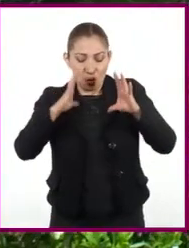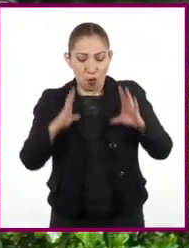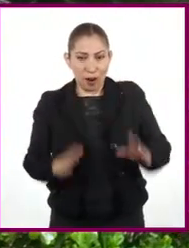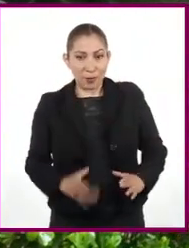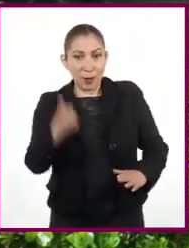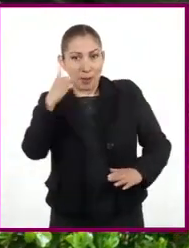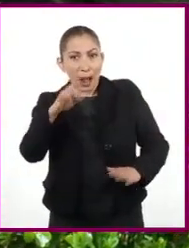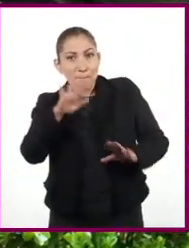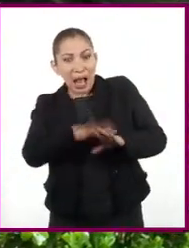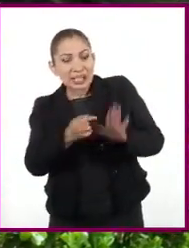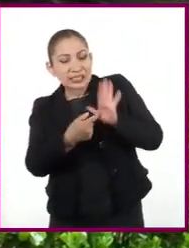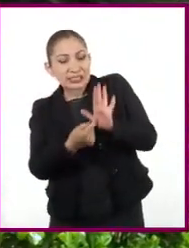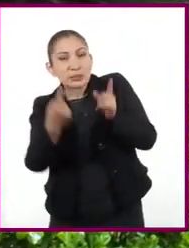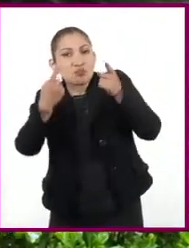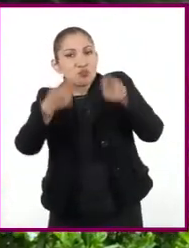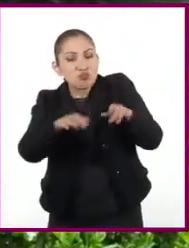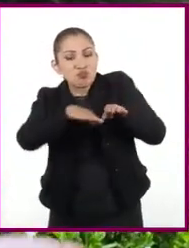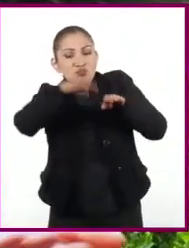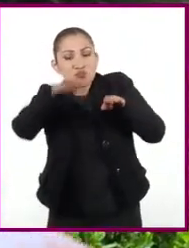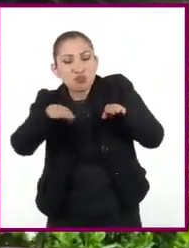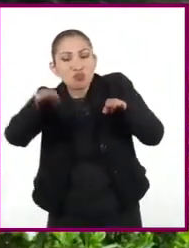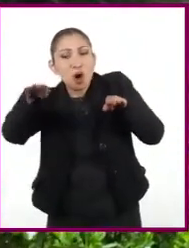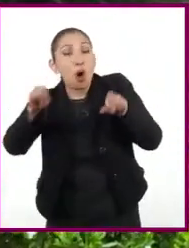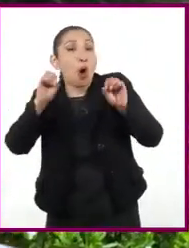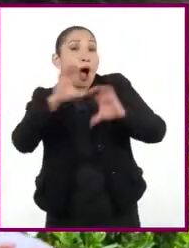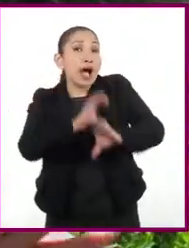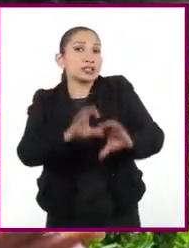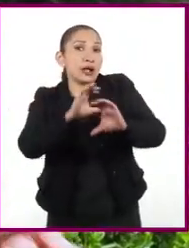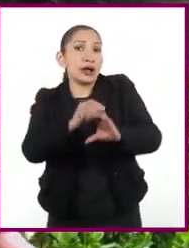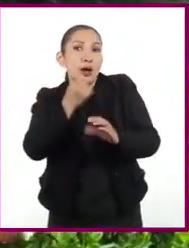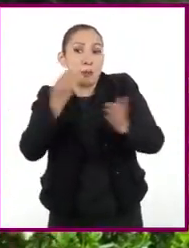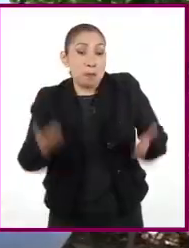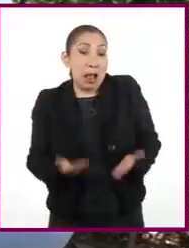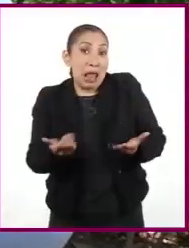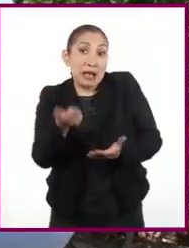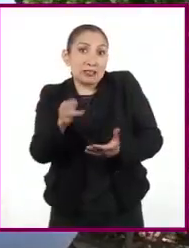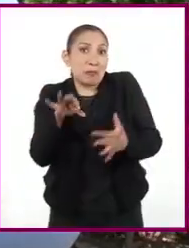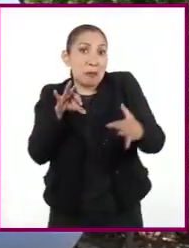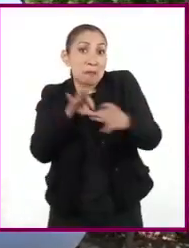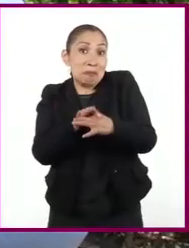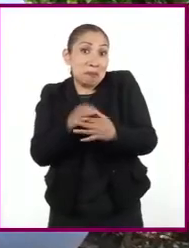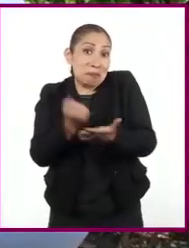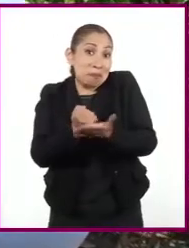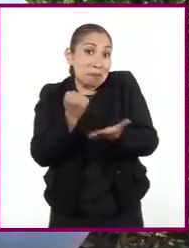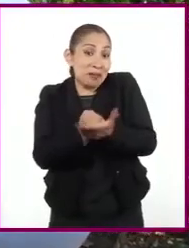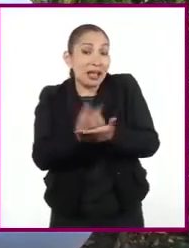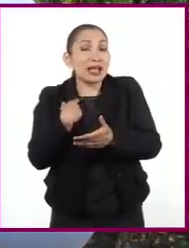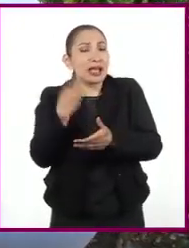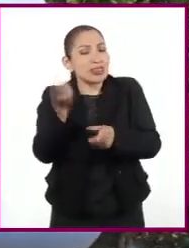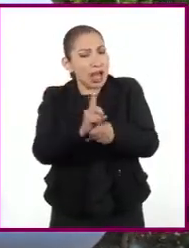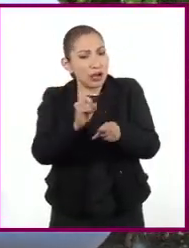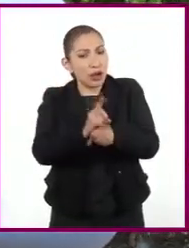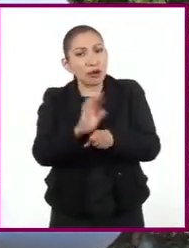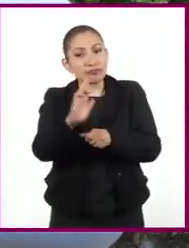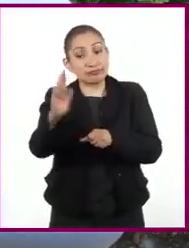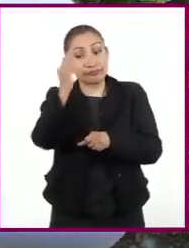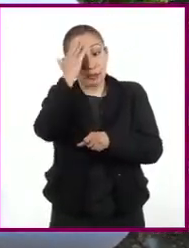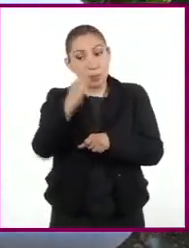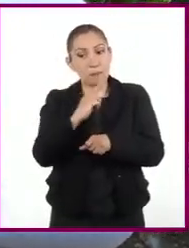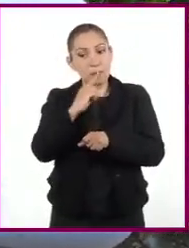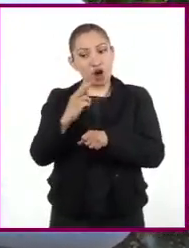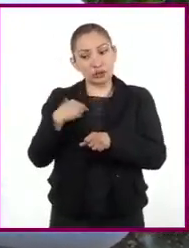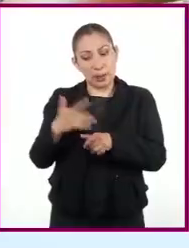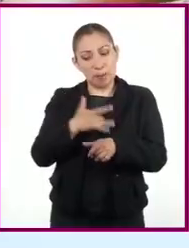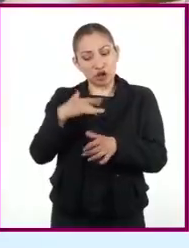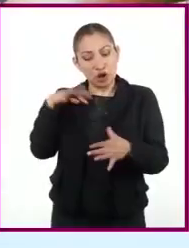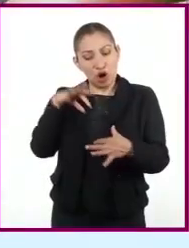corporales para marcar el ritmo O porque la canción nos obligaba a bailar Y día con día somos capaces de reconocer nuestra voz